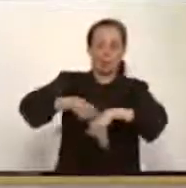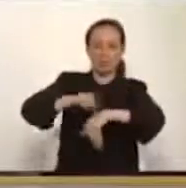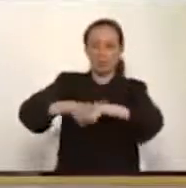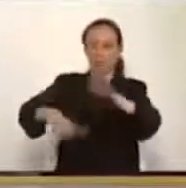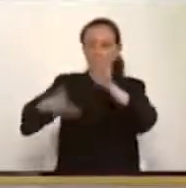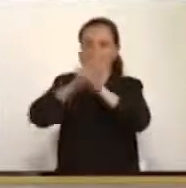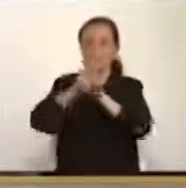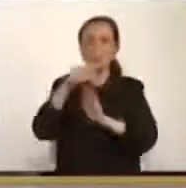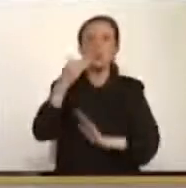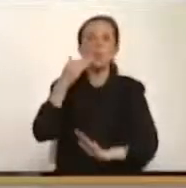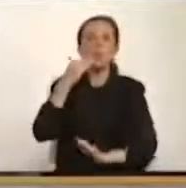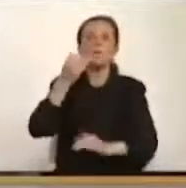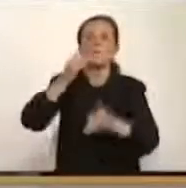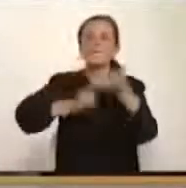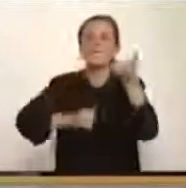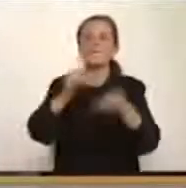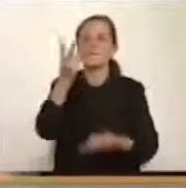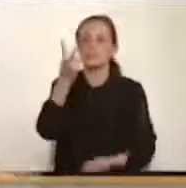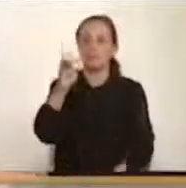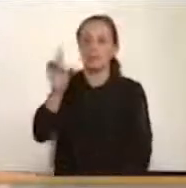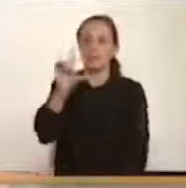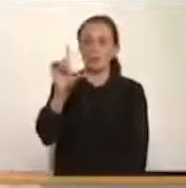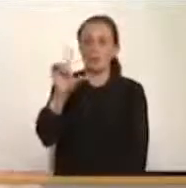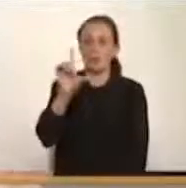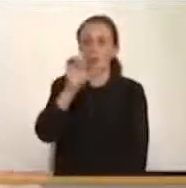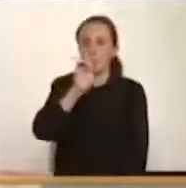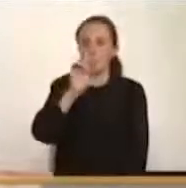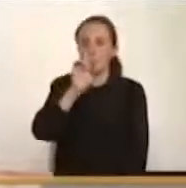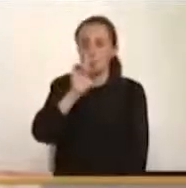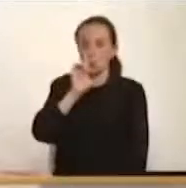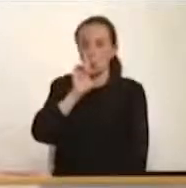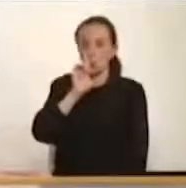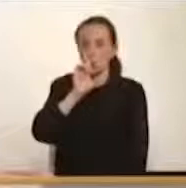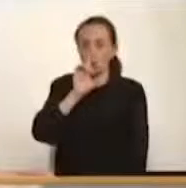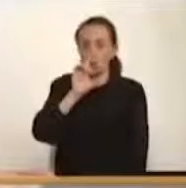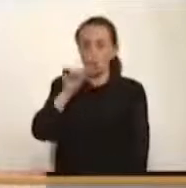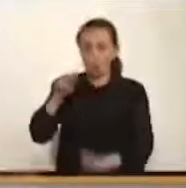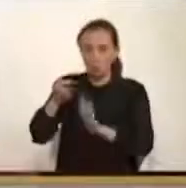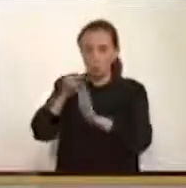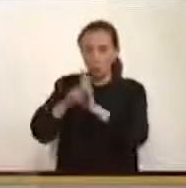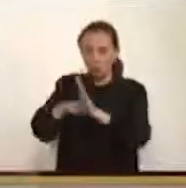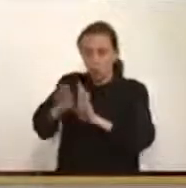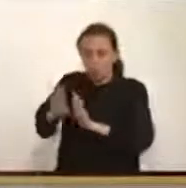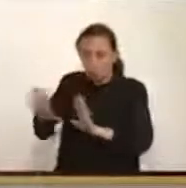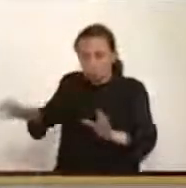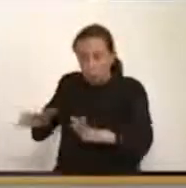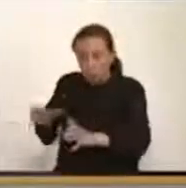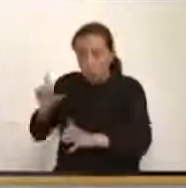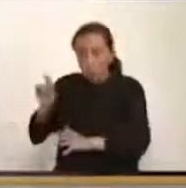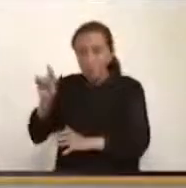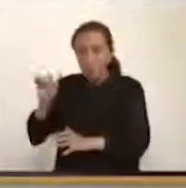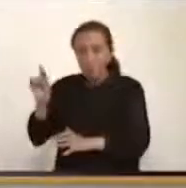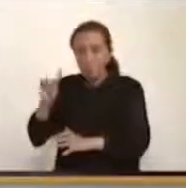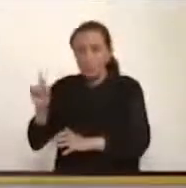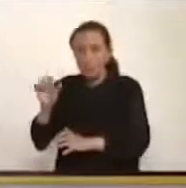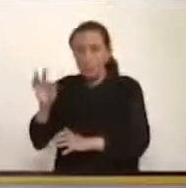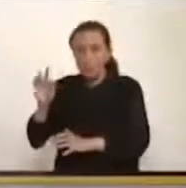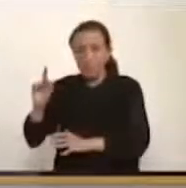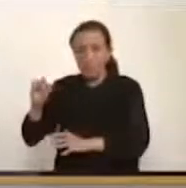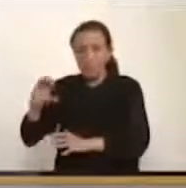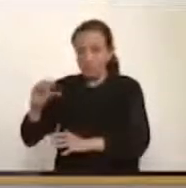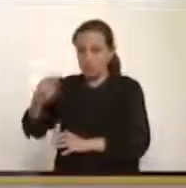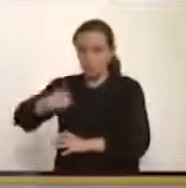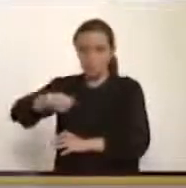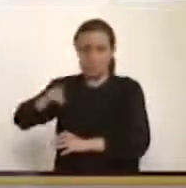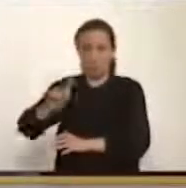legislatura el 20 de junio. Eso no es una norma de Fast Track, eso es una norma ordinaria de la